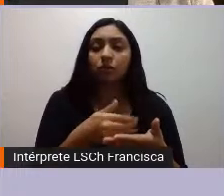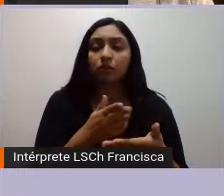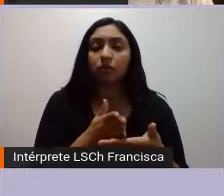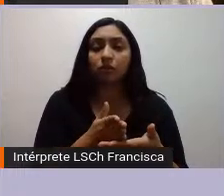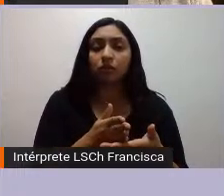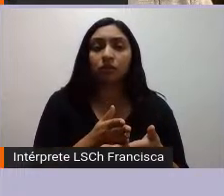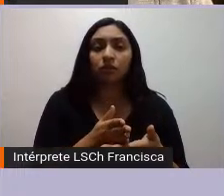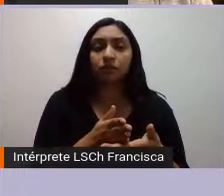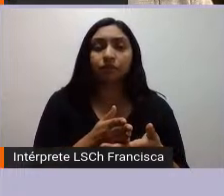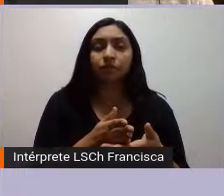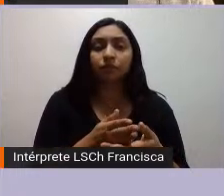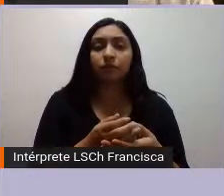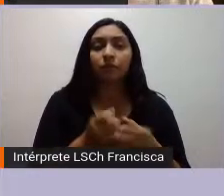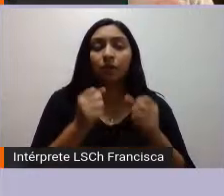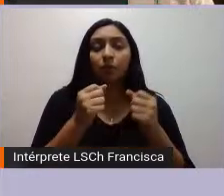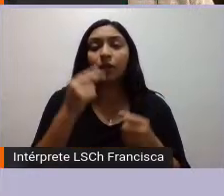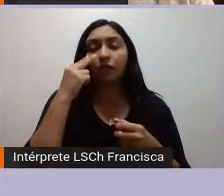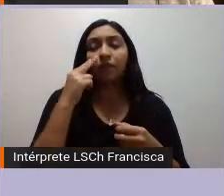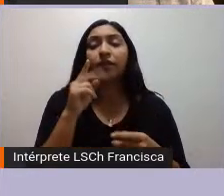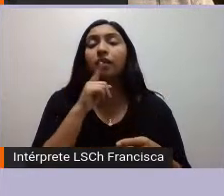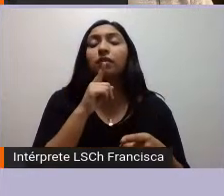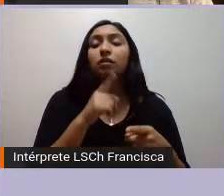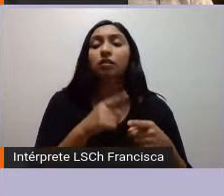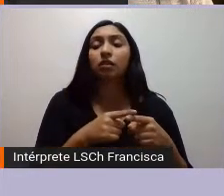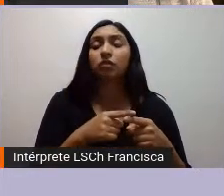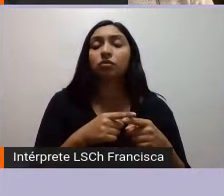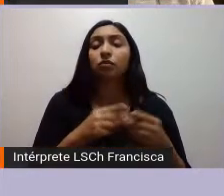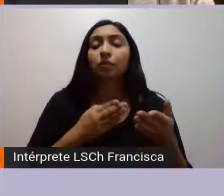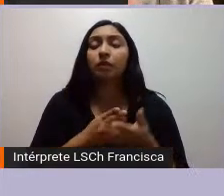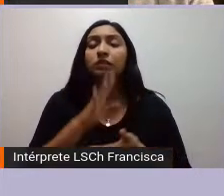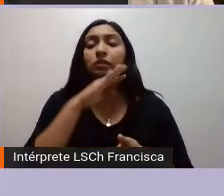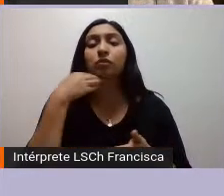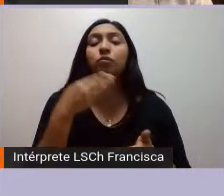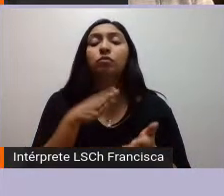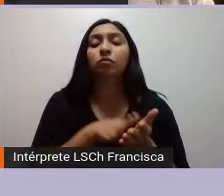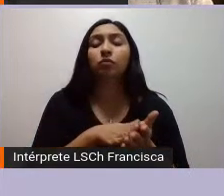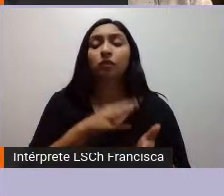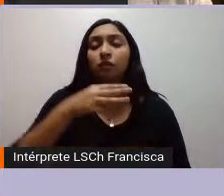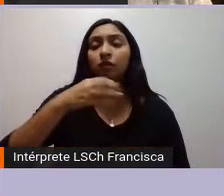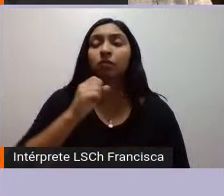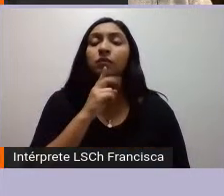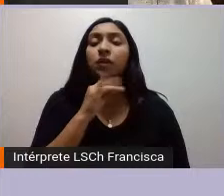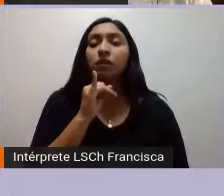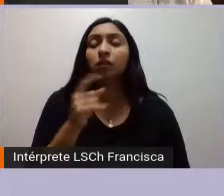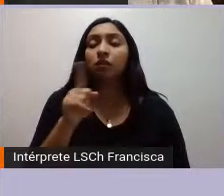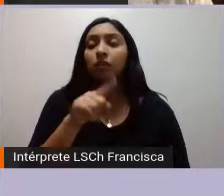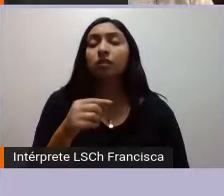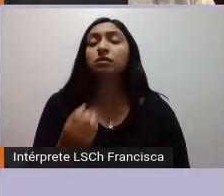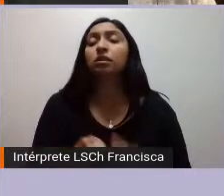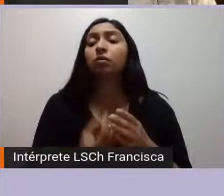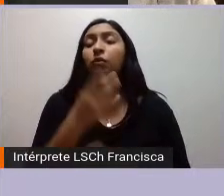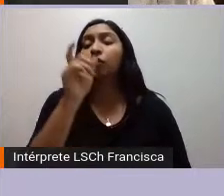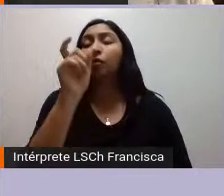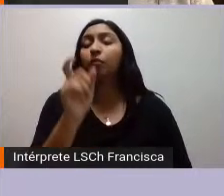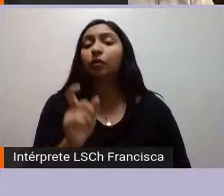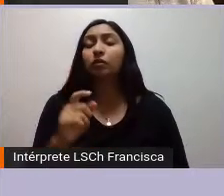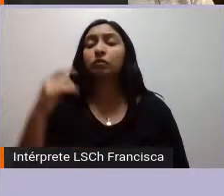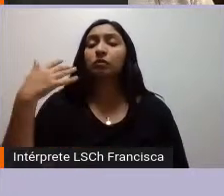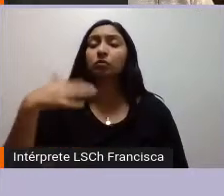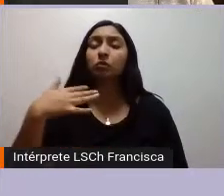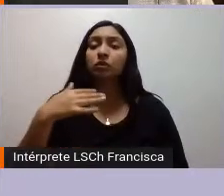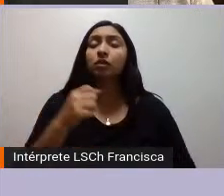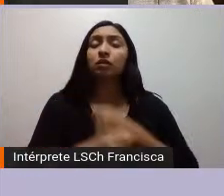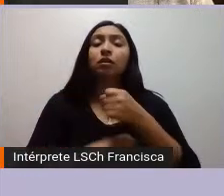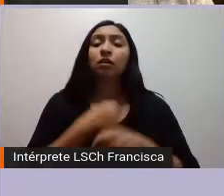de la muerte de Matías Catrilleo y que da cuenta de este nuevo mártir que se en el año 2021 con